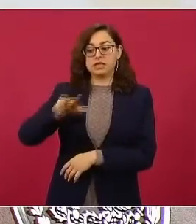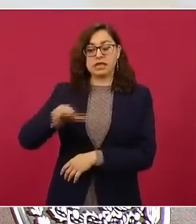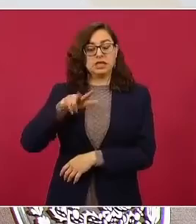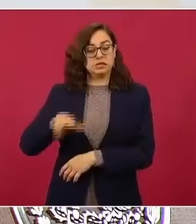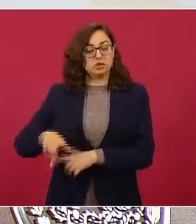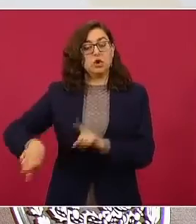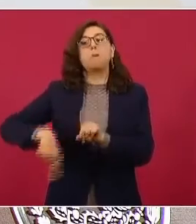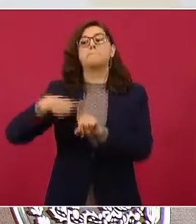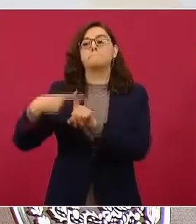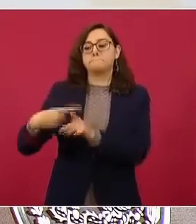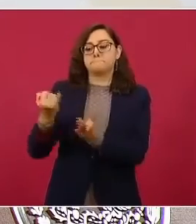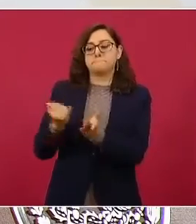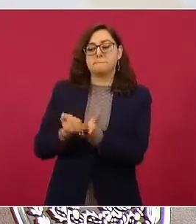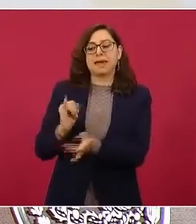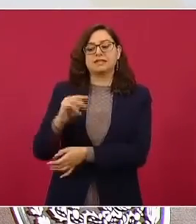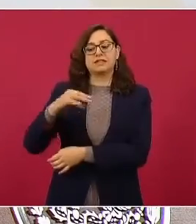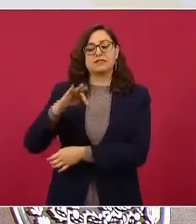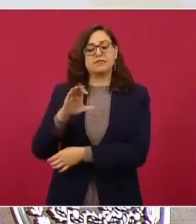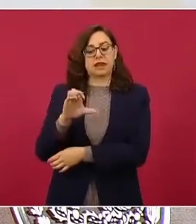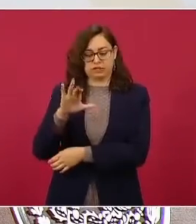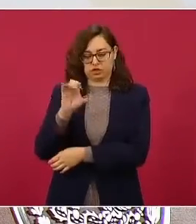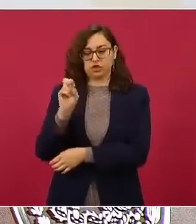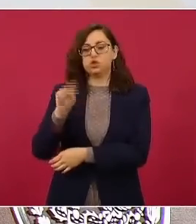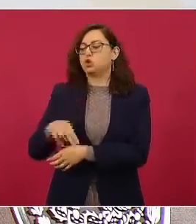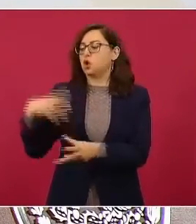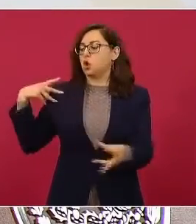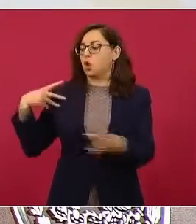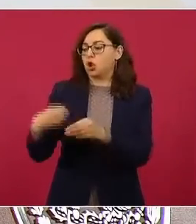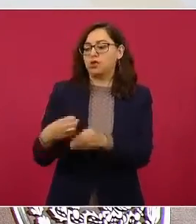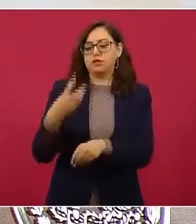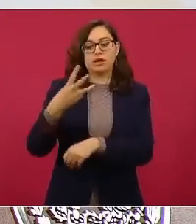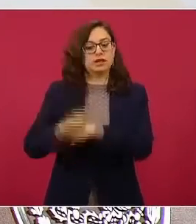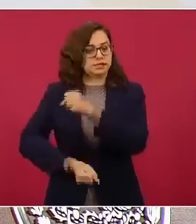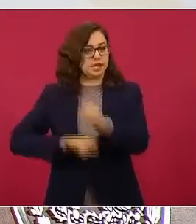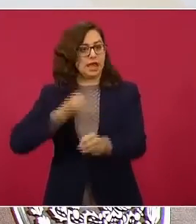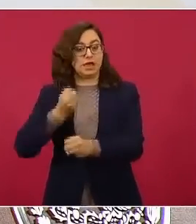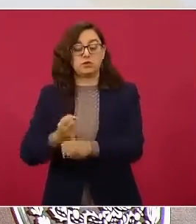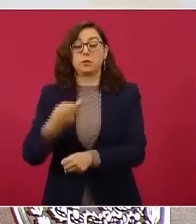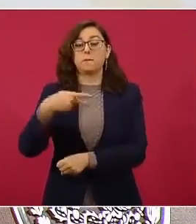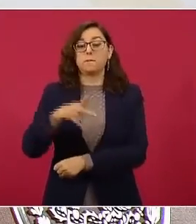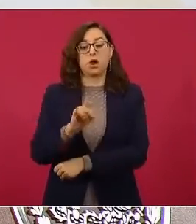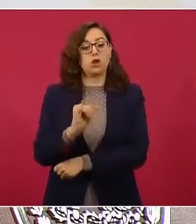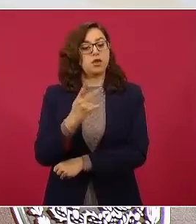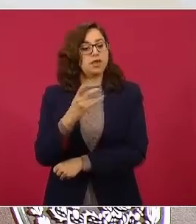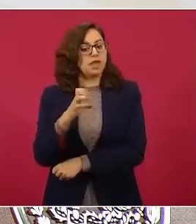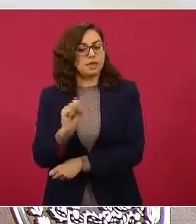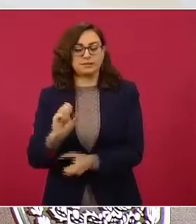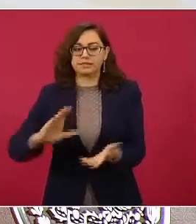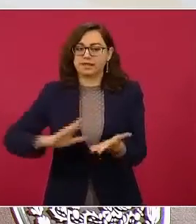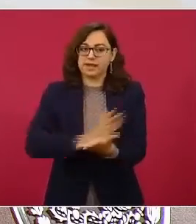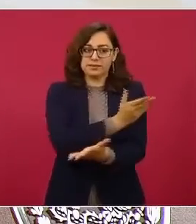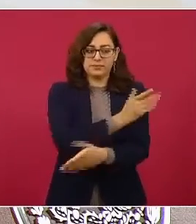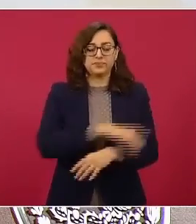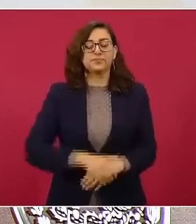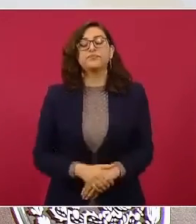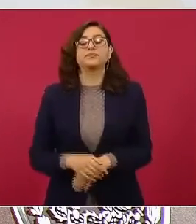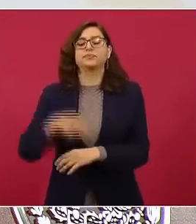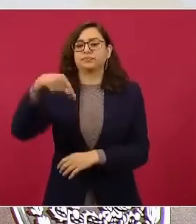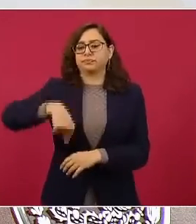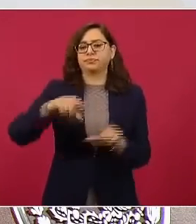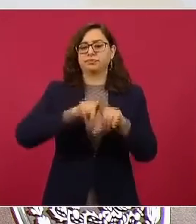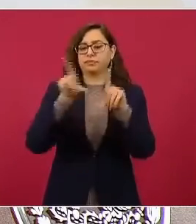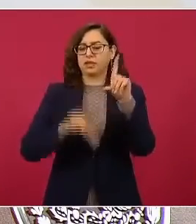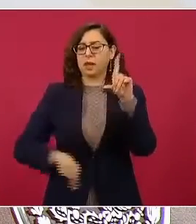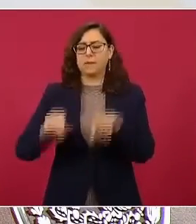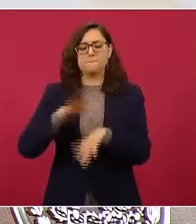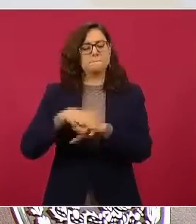acumulada en esos tres años. ¿Quiénes son las tres gasolineras que dan más caro en México? Redco, La